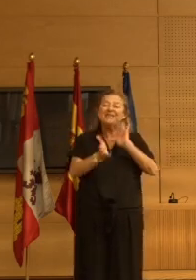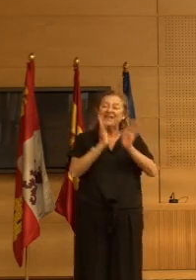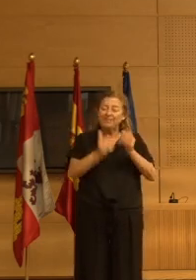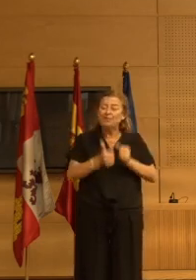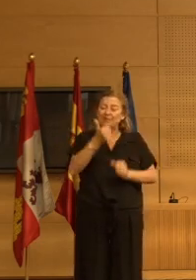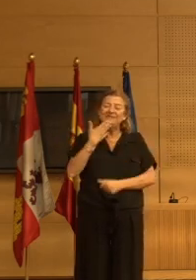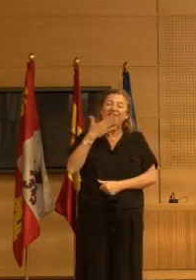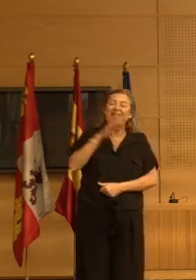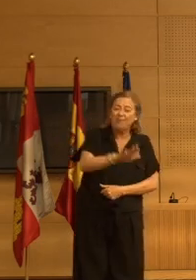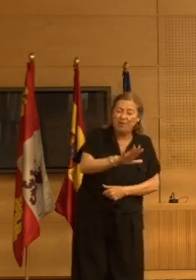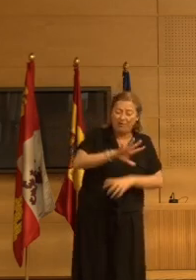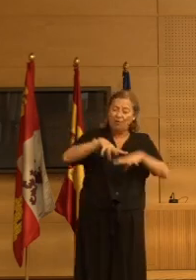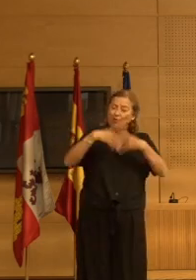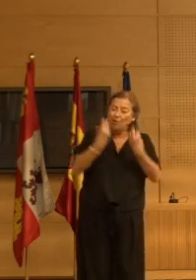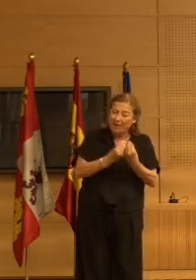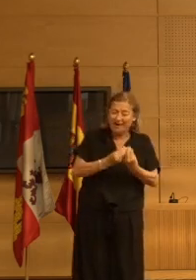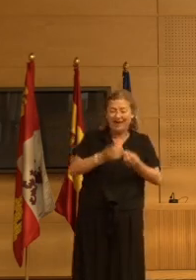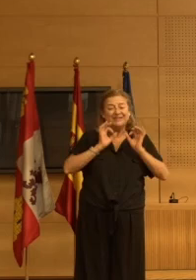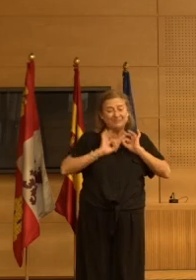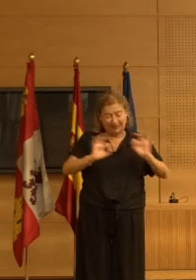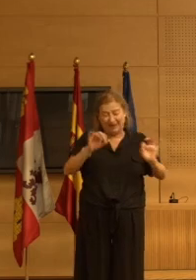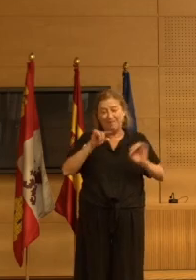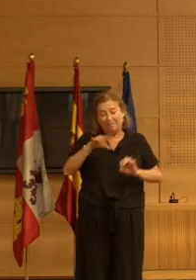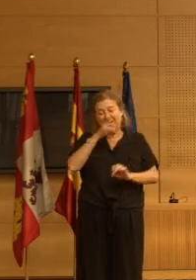claramente global y excepcionalmente